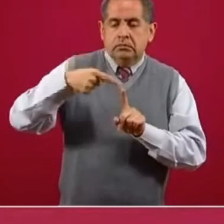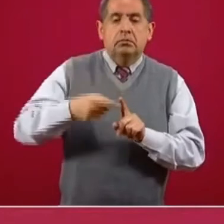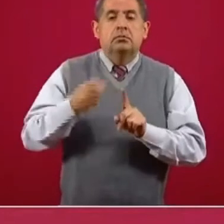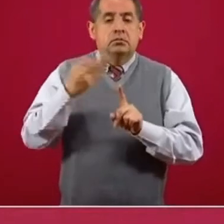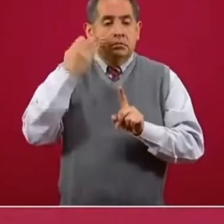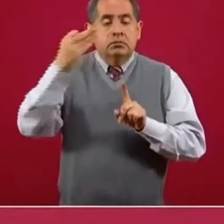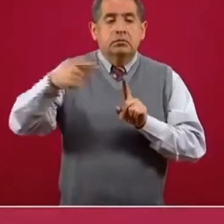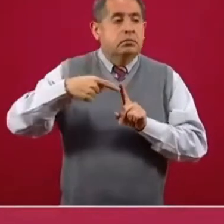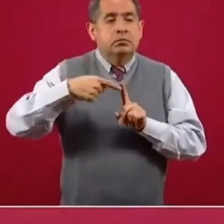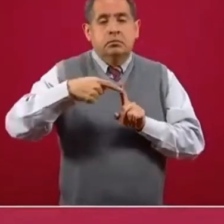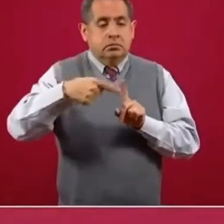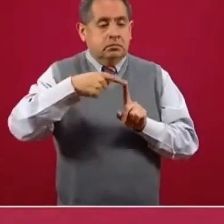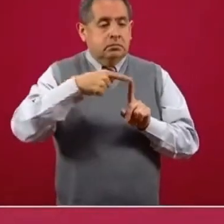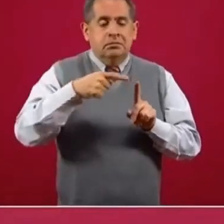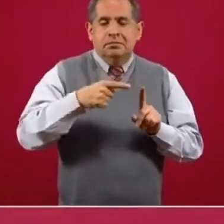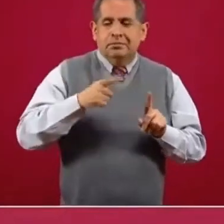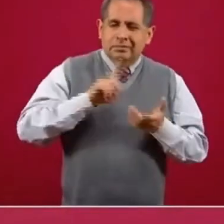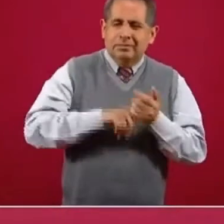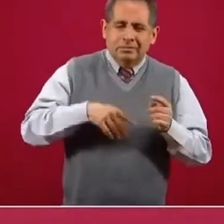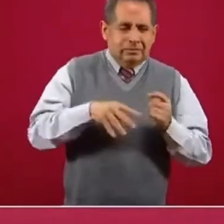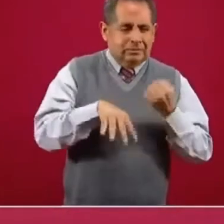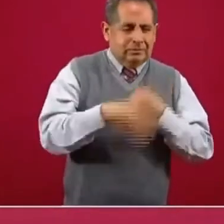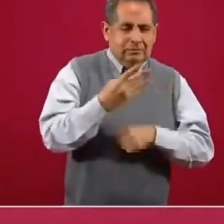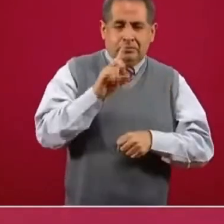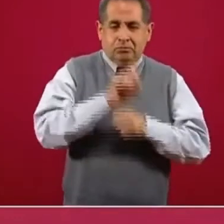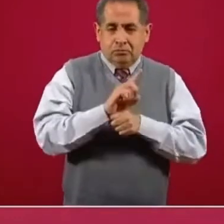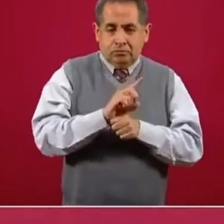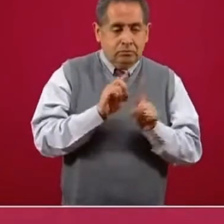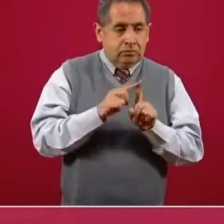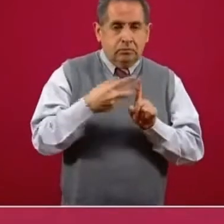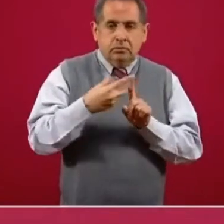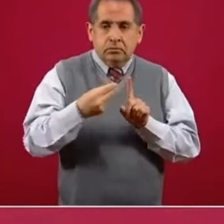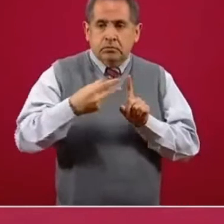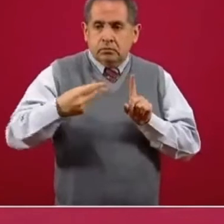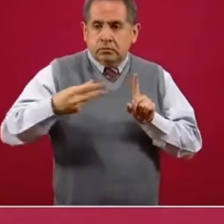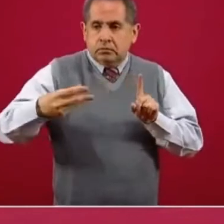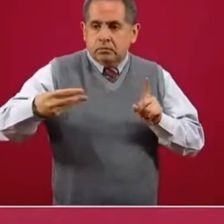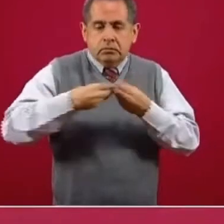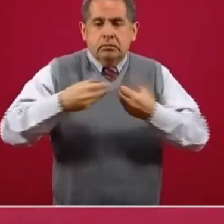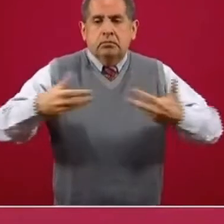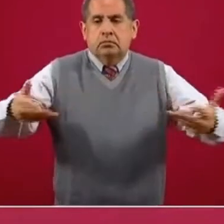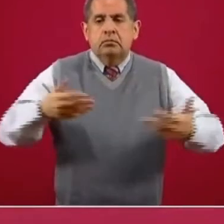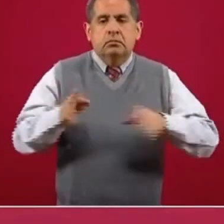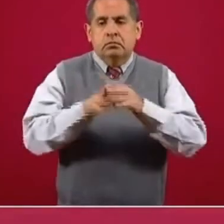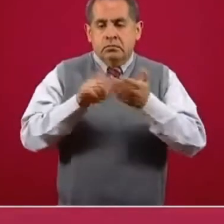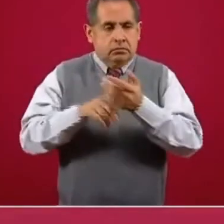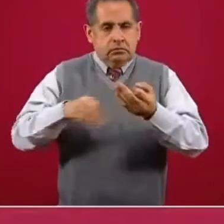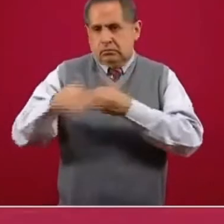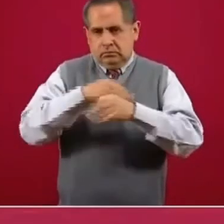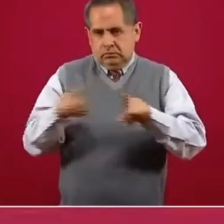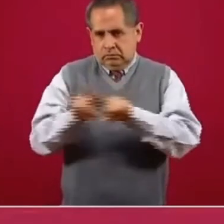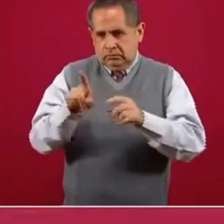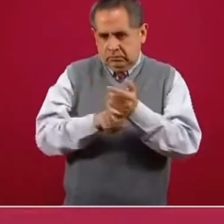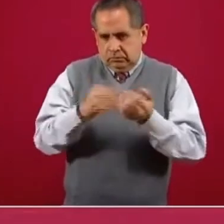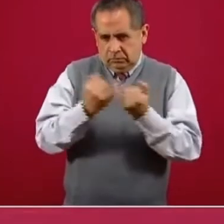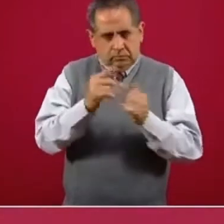El tiempo que dura la infección. En promedio 14 días. Y tenemos aquí una línea referencial que lo será para todas las gráficas